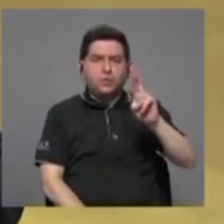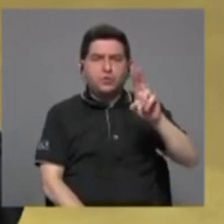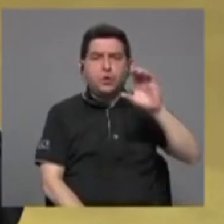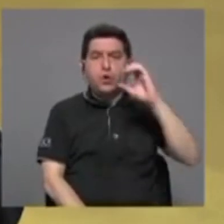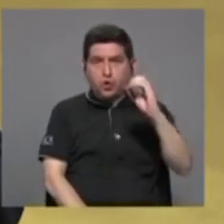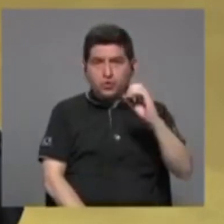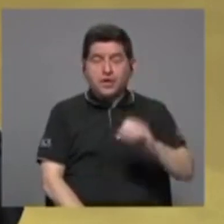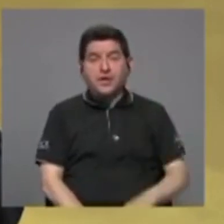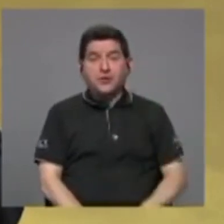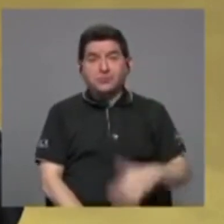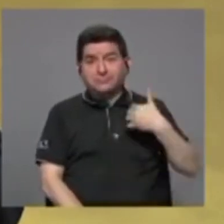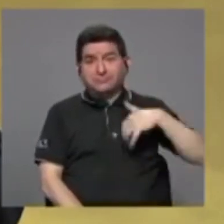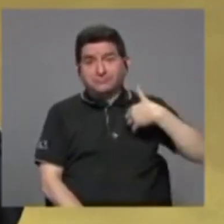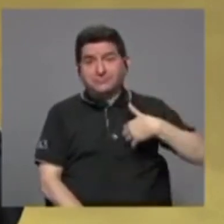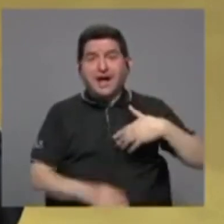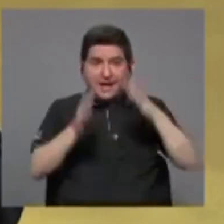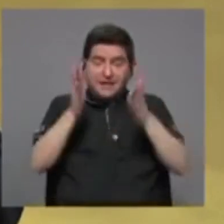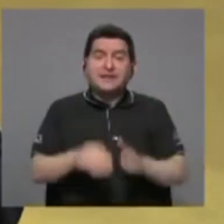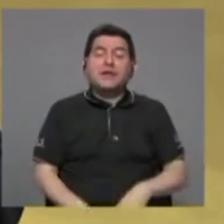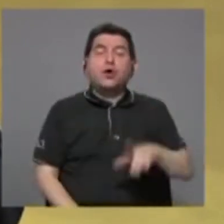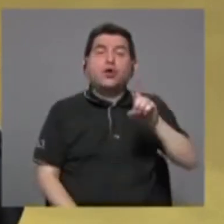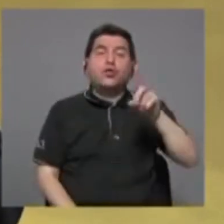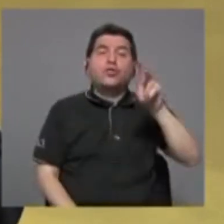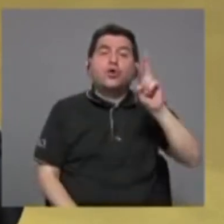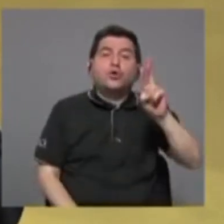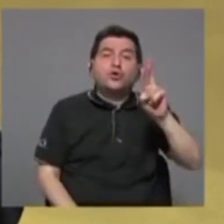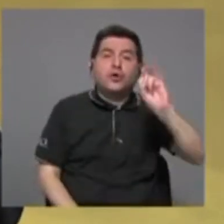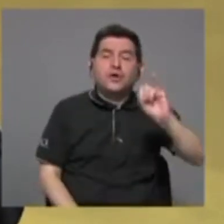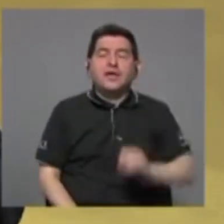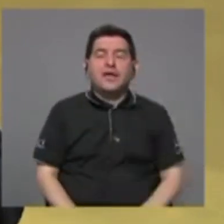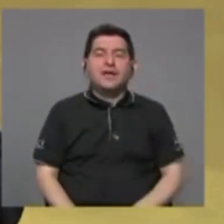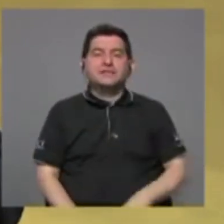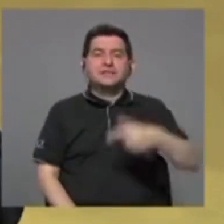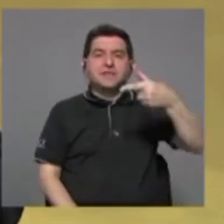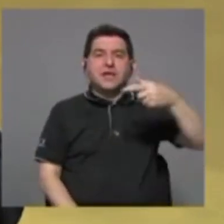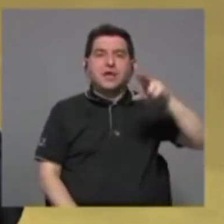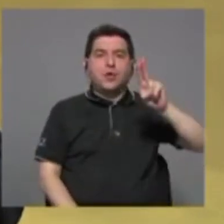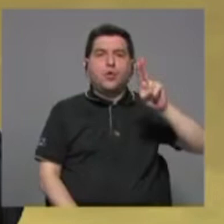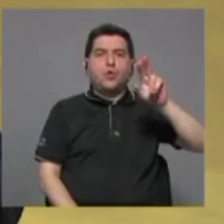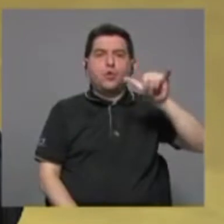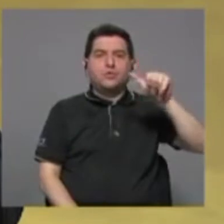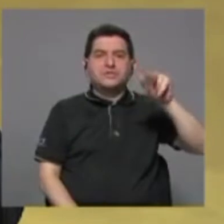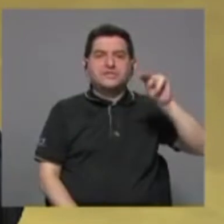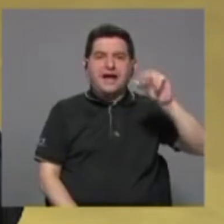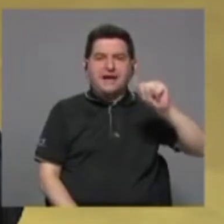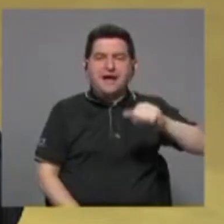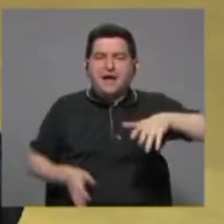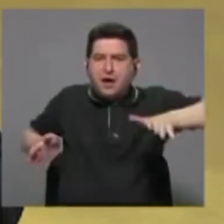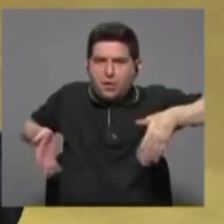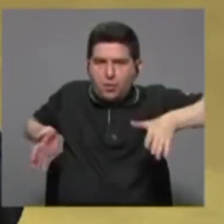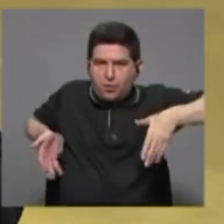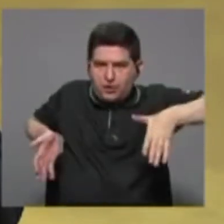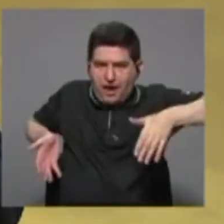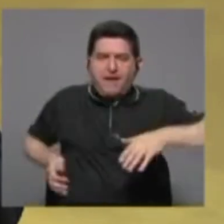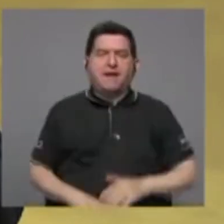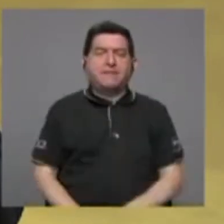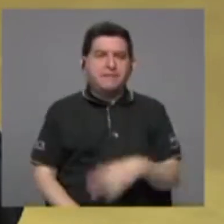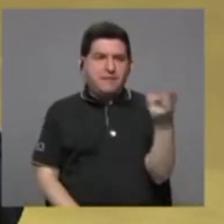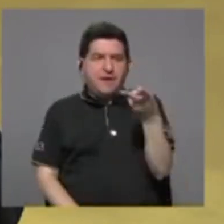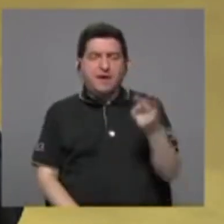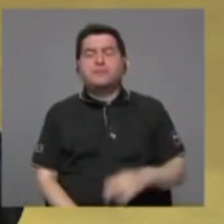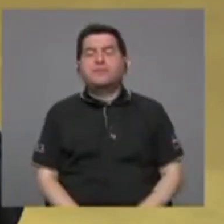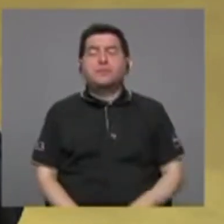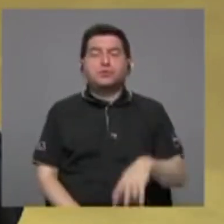argentino, el doctor Ibrahim es de Guyana, de manera que los dos están en dos